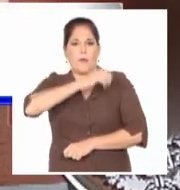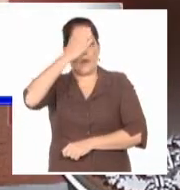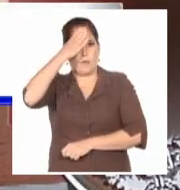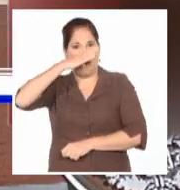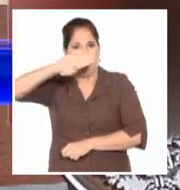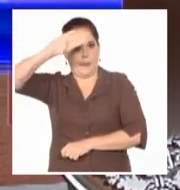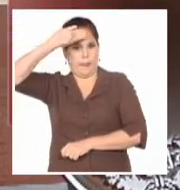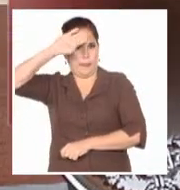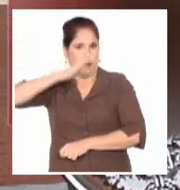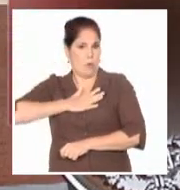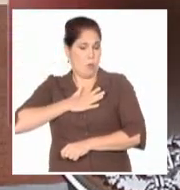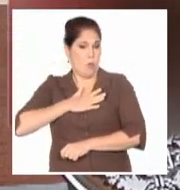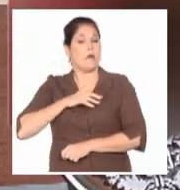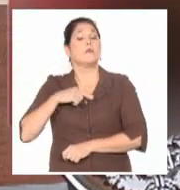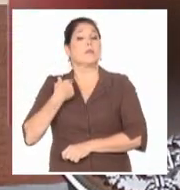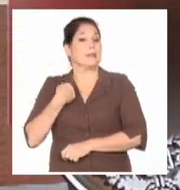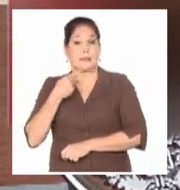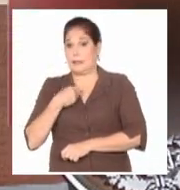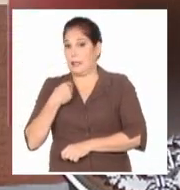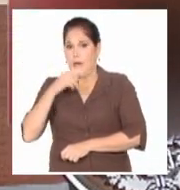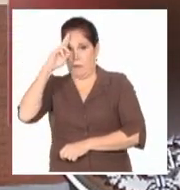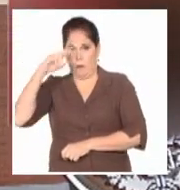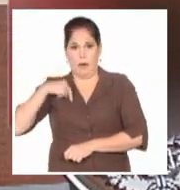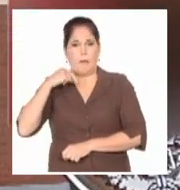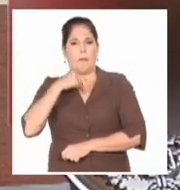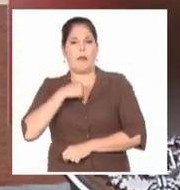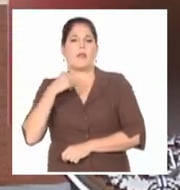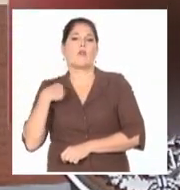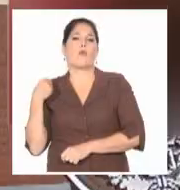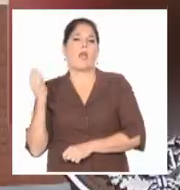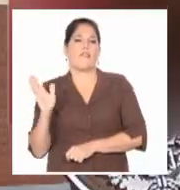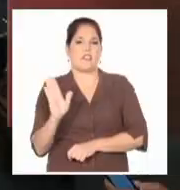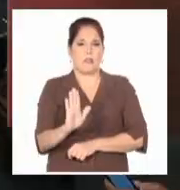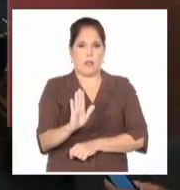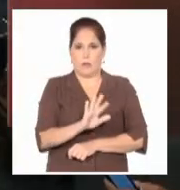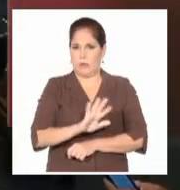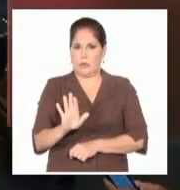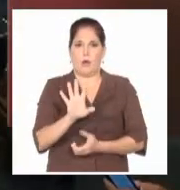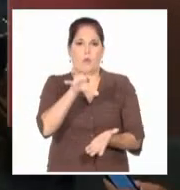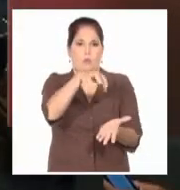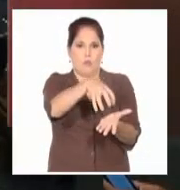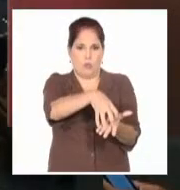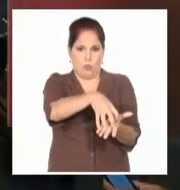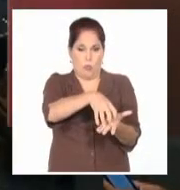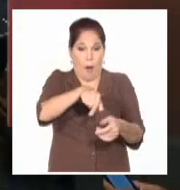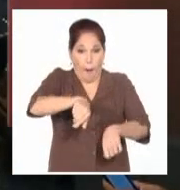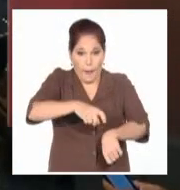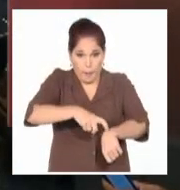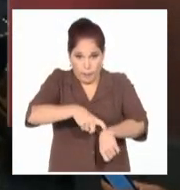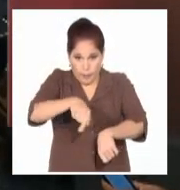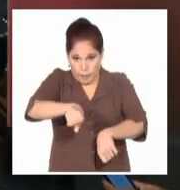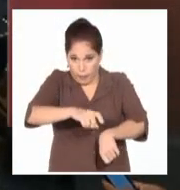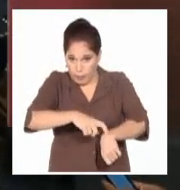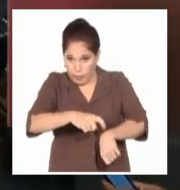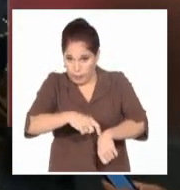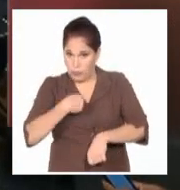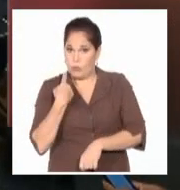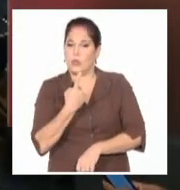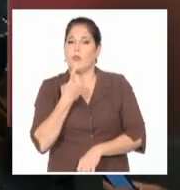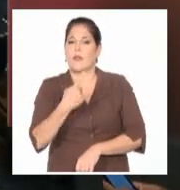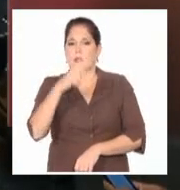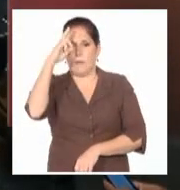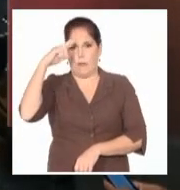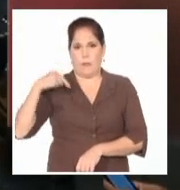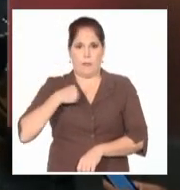nos mandaron médicos que ya están en Acapulco. Ahora mismo les decimos y